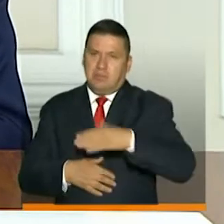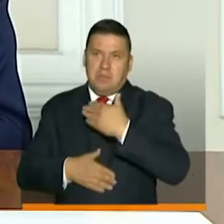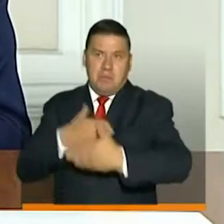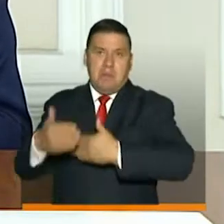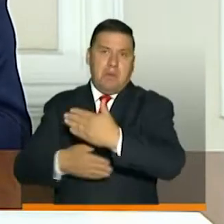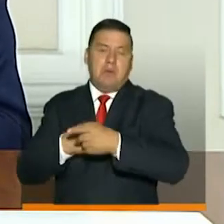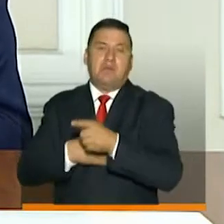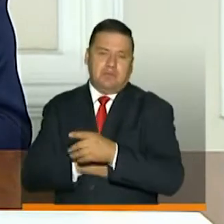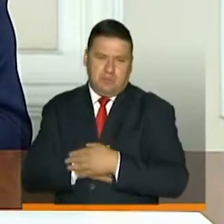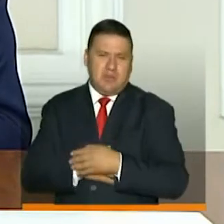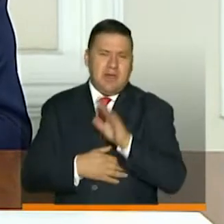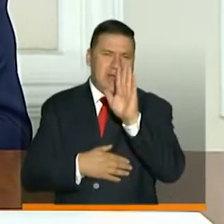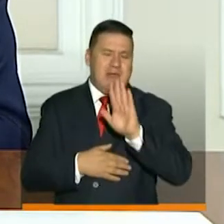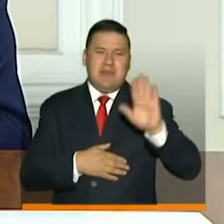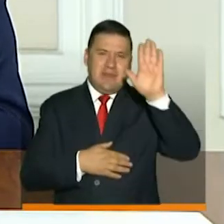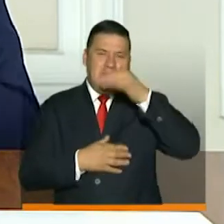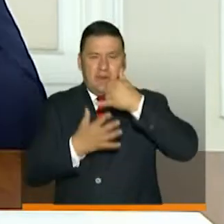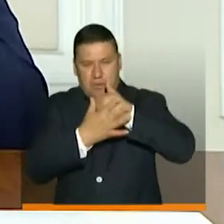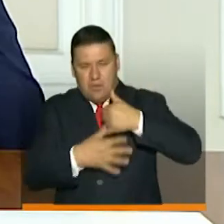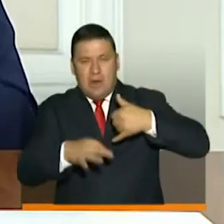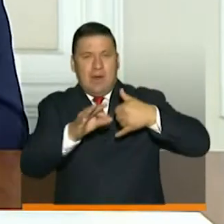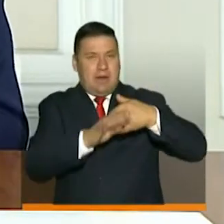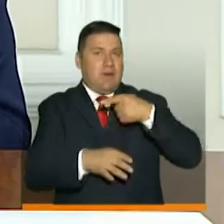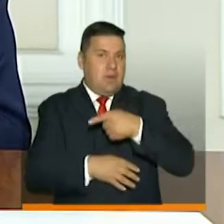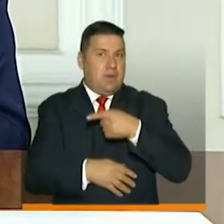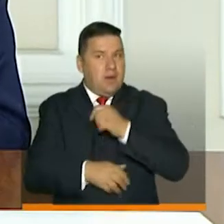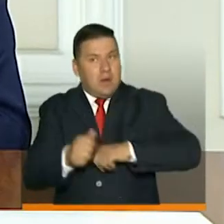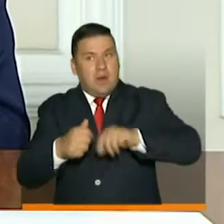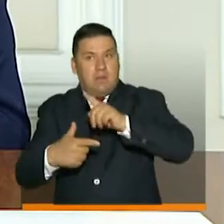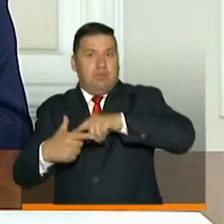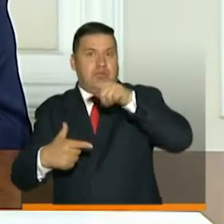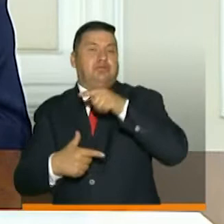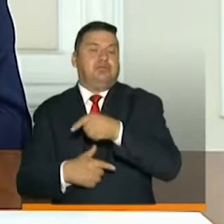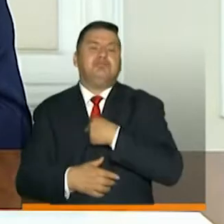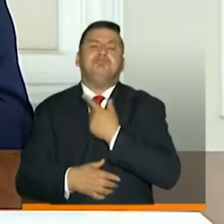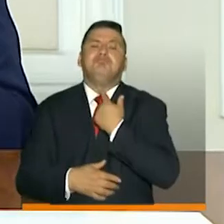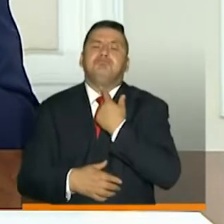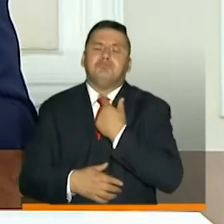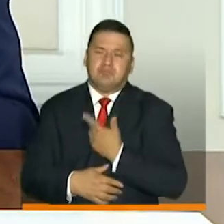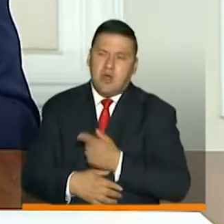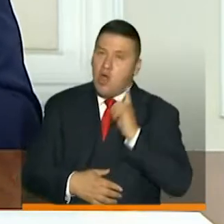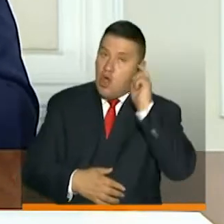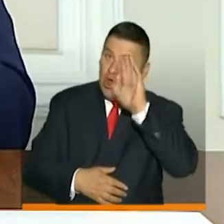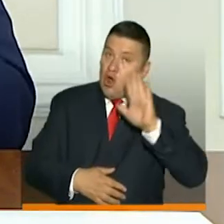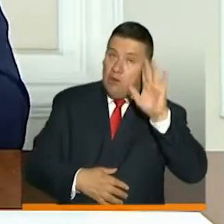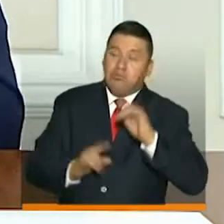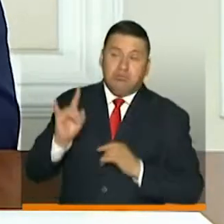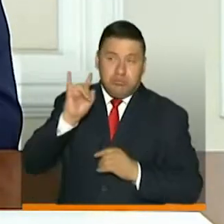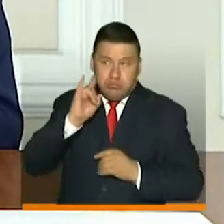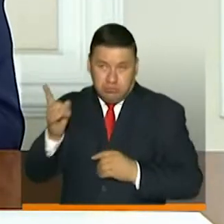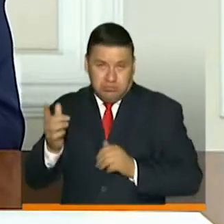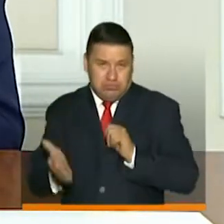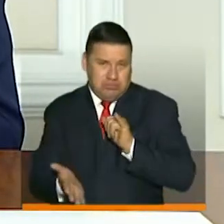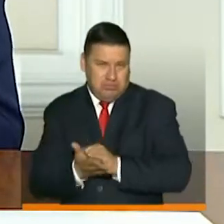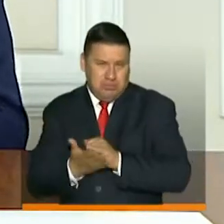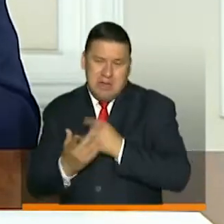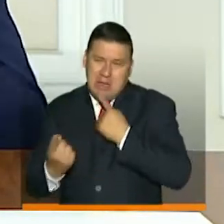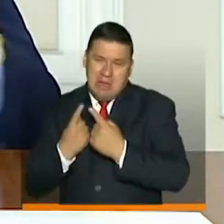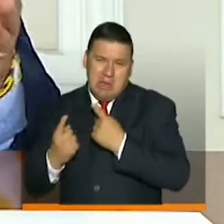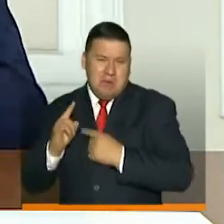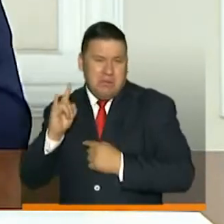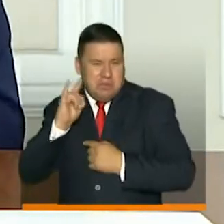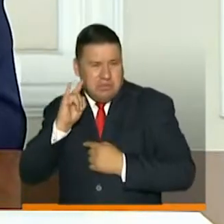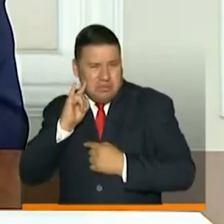vienen adelantando en el departamento del Guaviare, que son para la reactivación. Y me gustaría, señor gobernador, que así como hemos estado